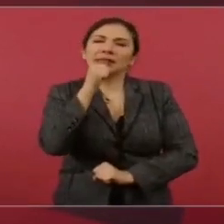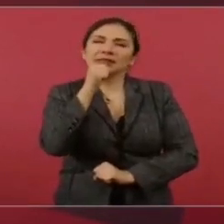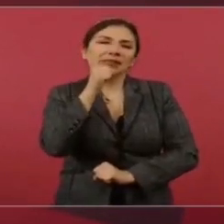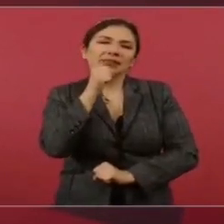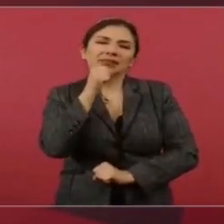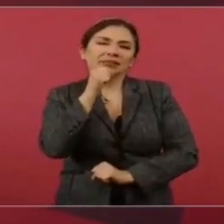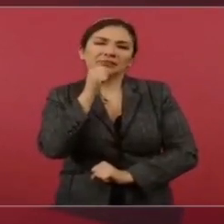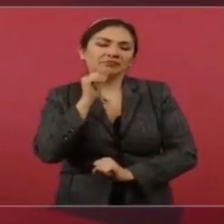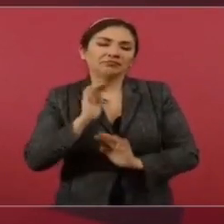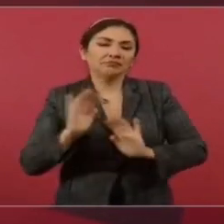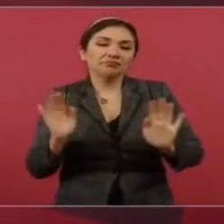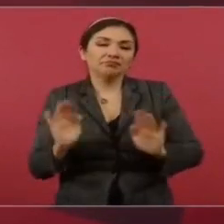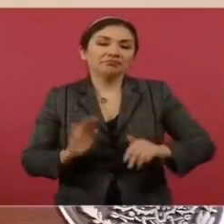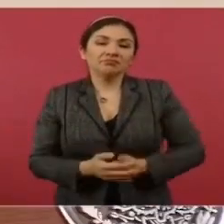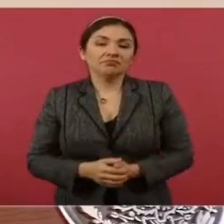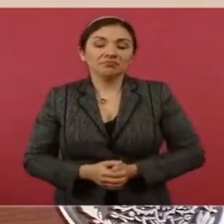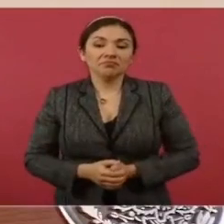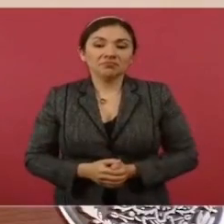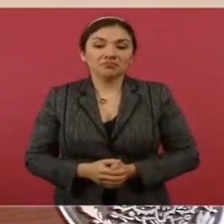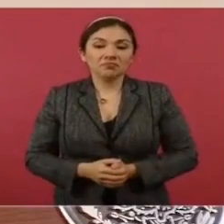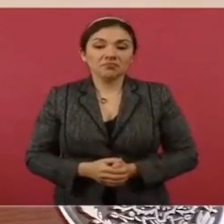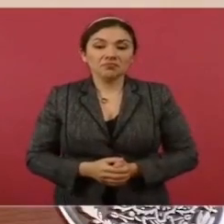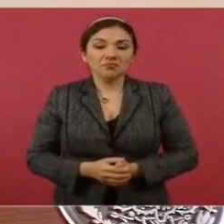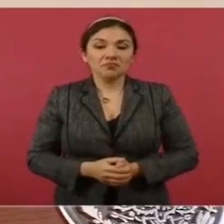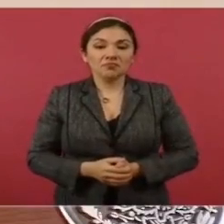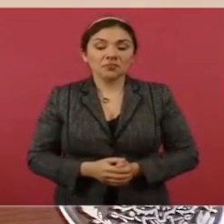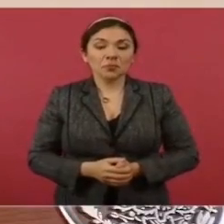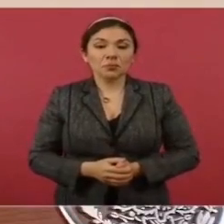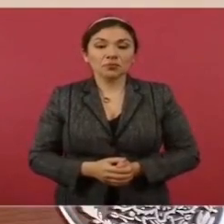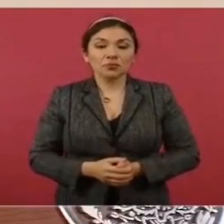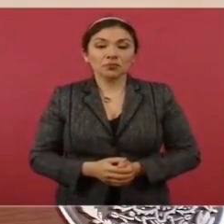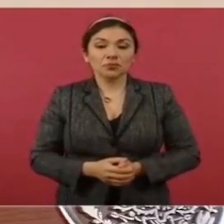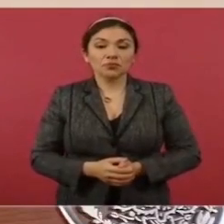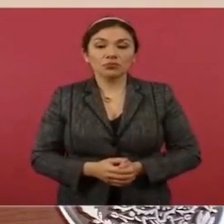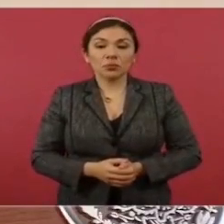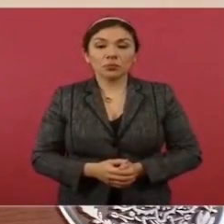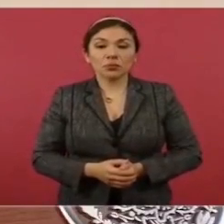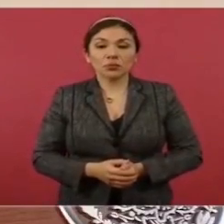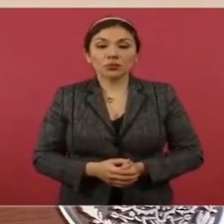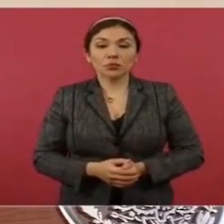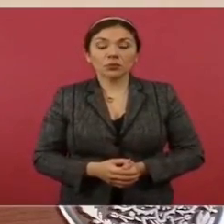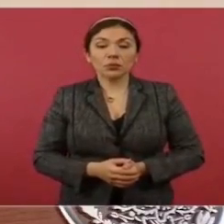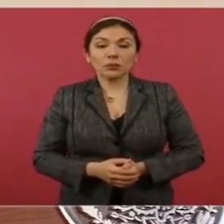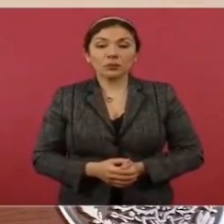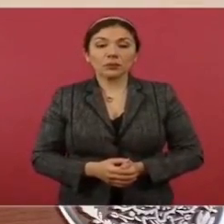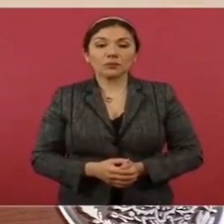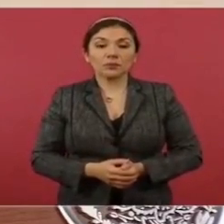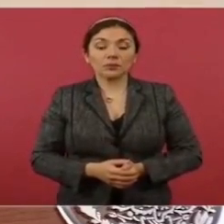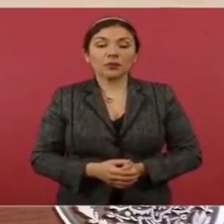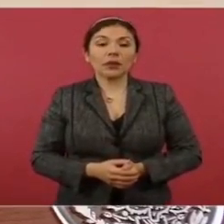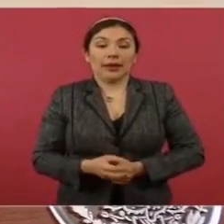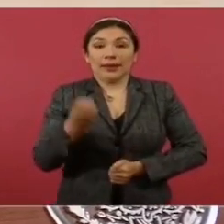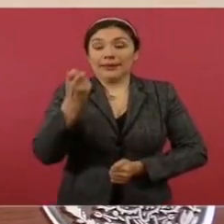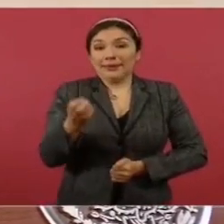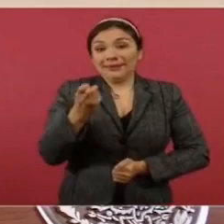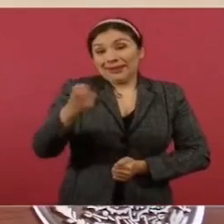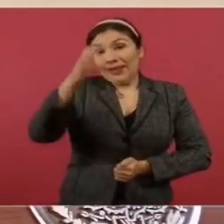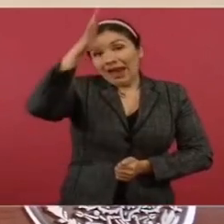porque de acuerdo a la